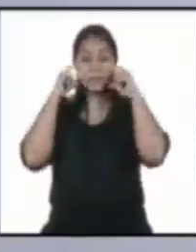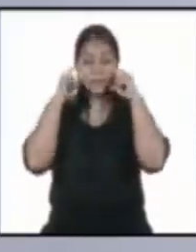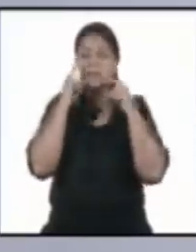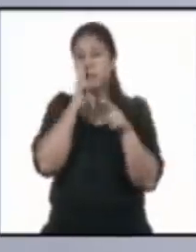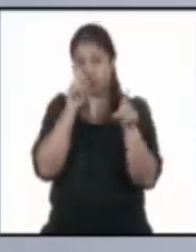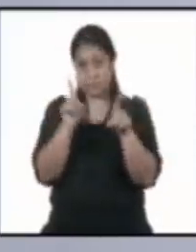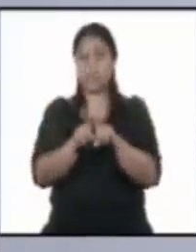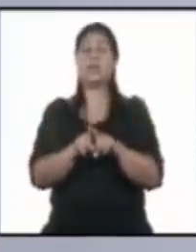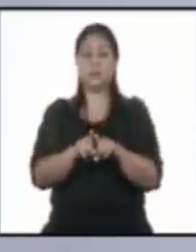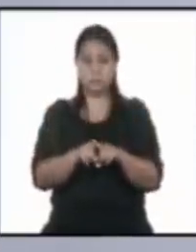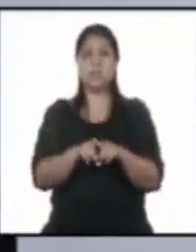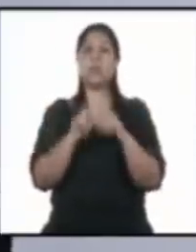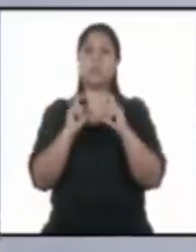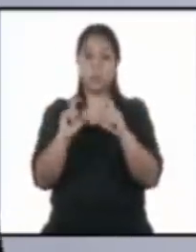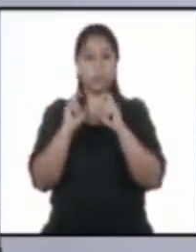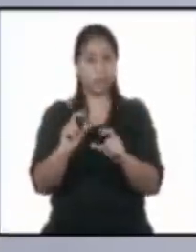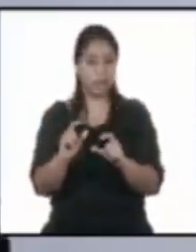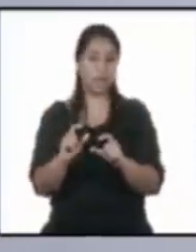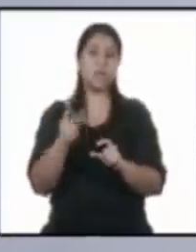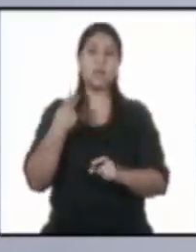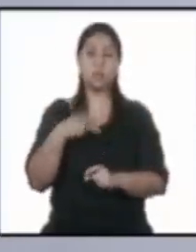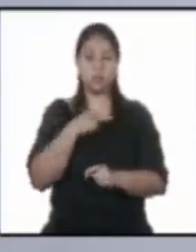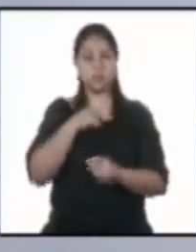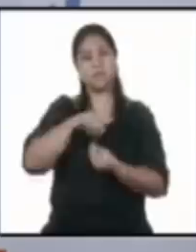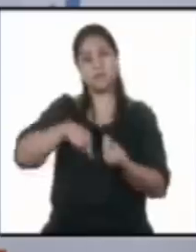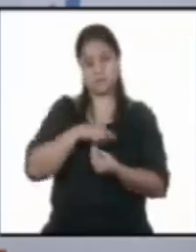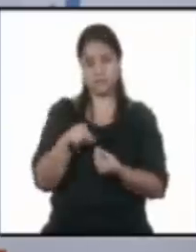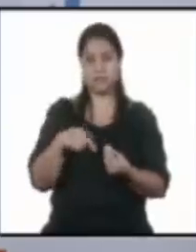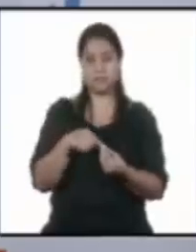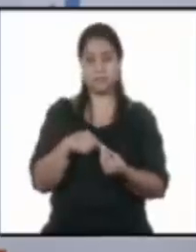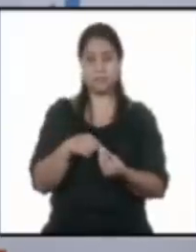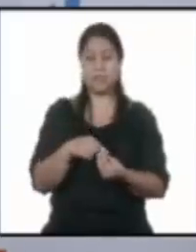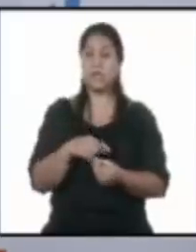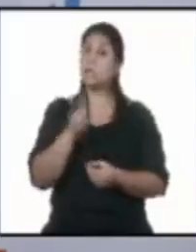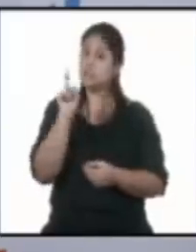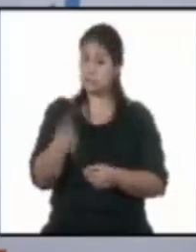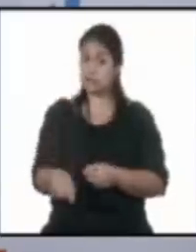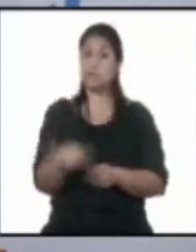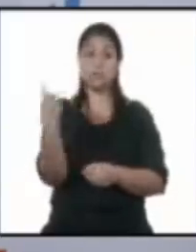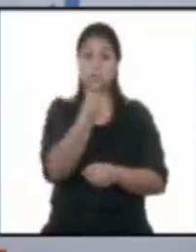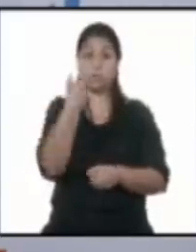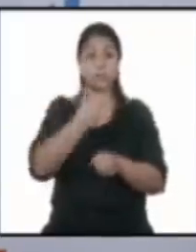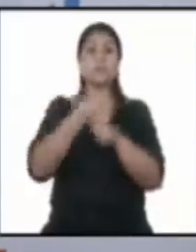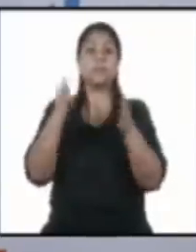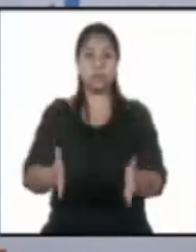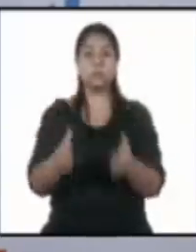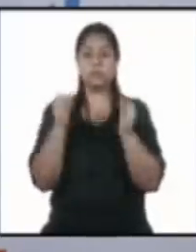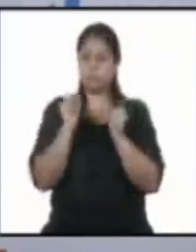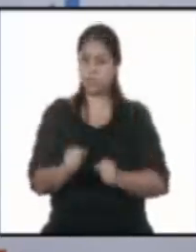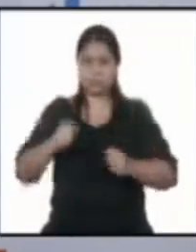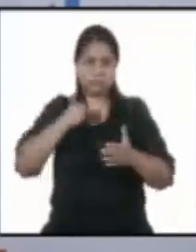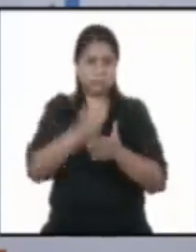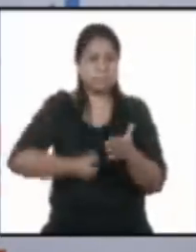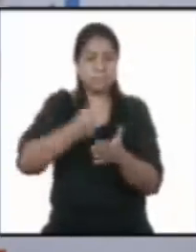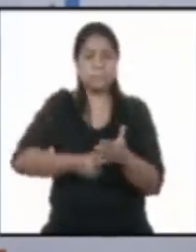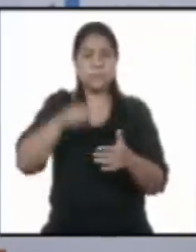supuesto también cuidar a nuestros seres queridos. Es deber de todos los guatemaltecos poder enfrentar esta